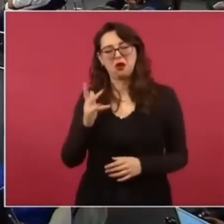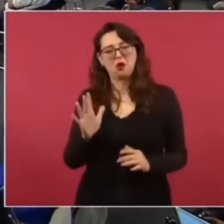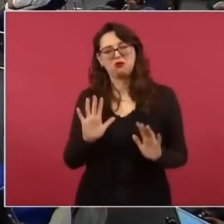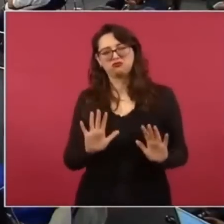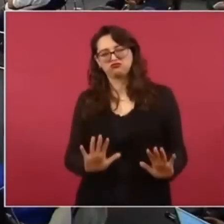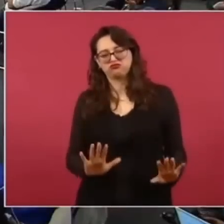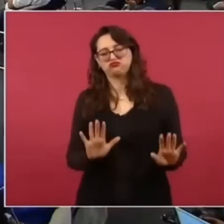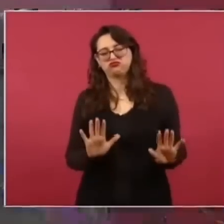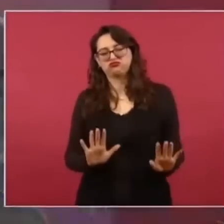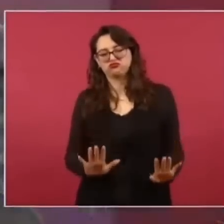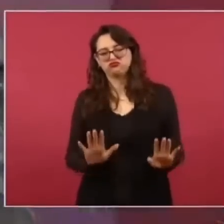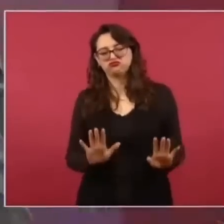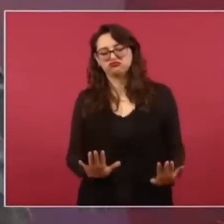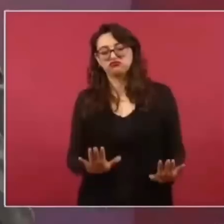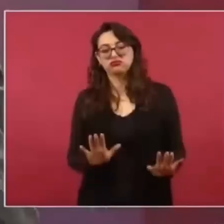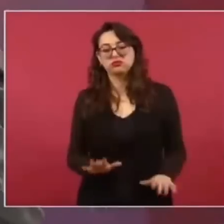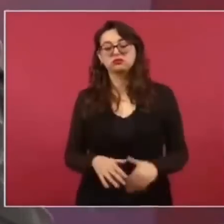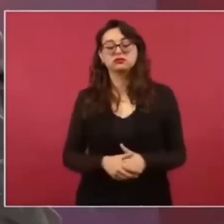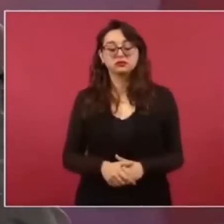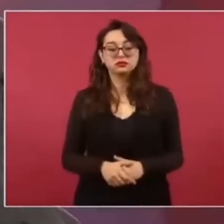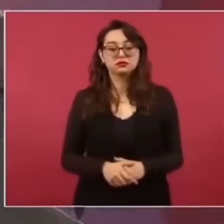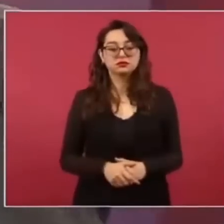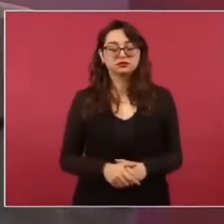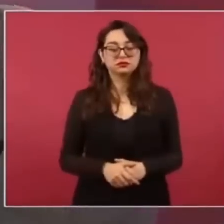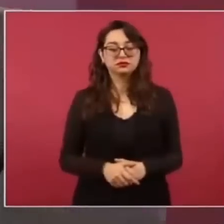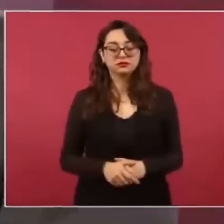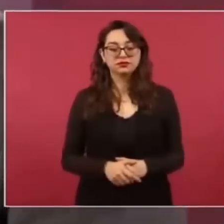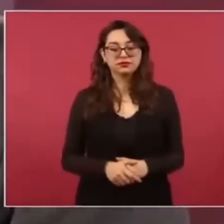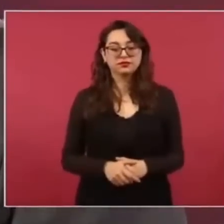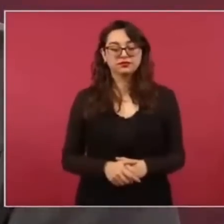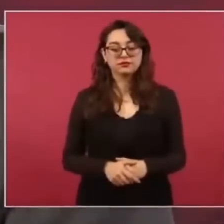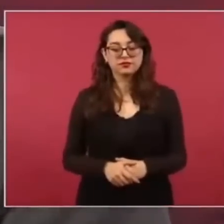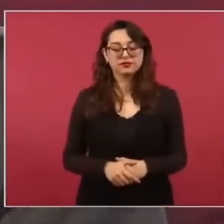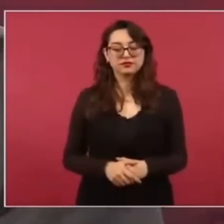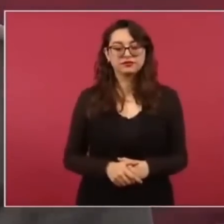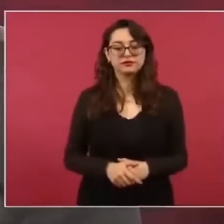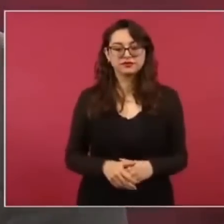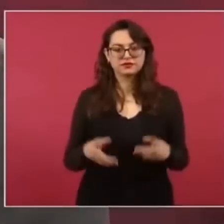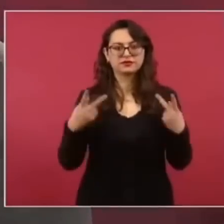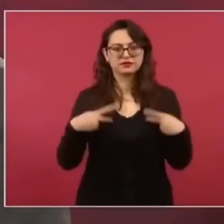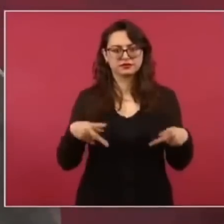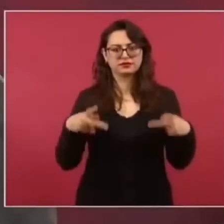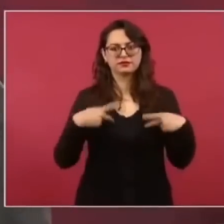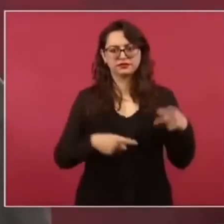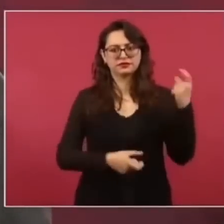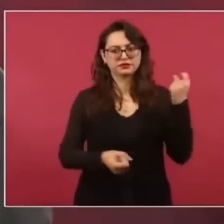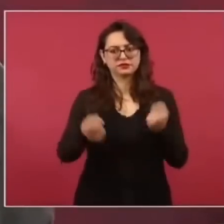Y hay quienes, de manera sincera, pensaban eso.